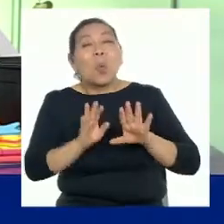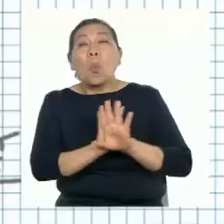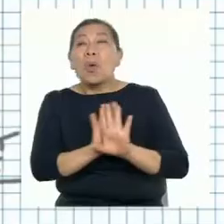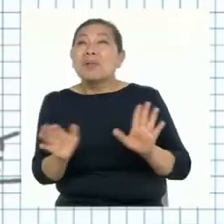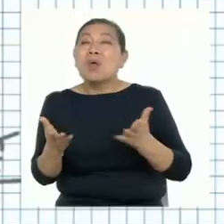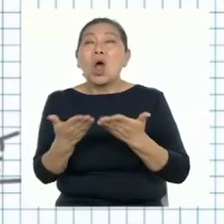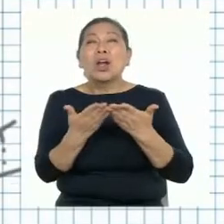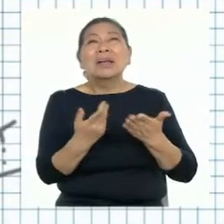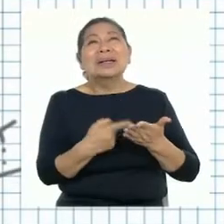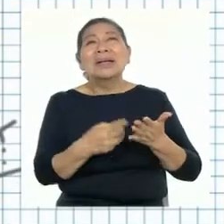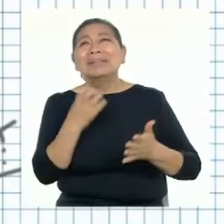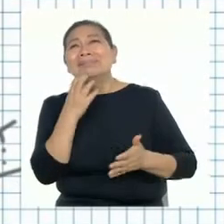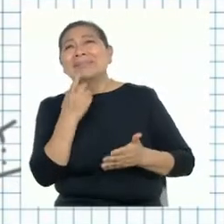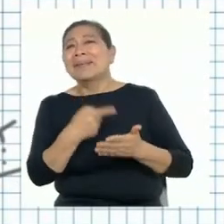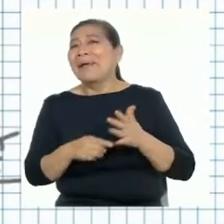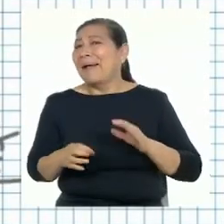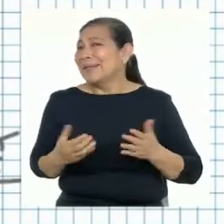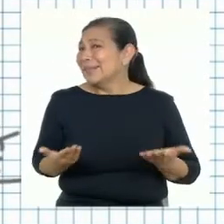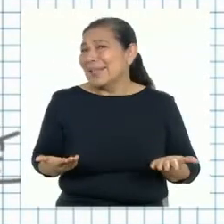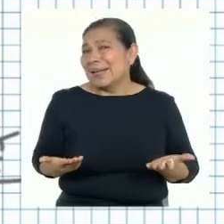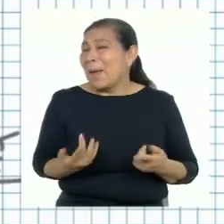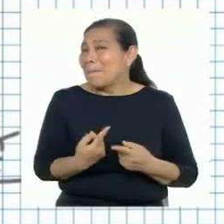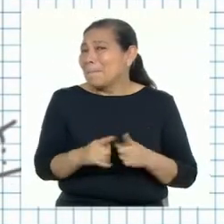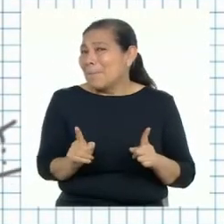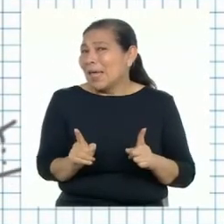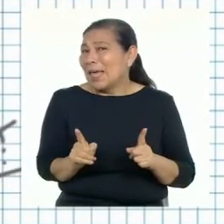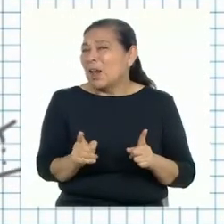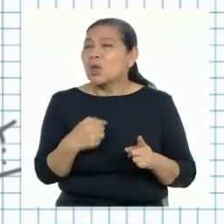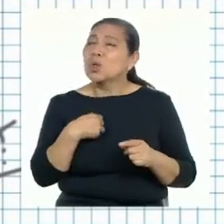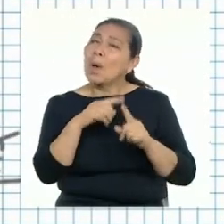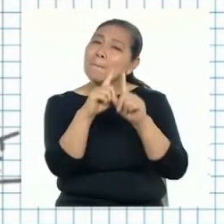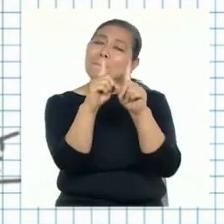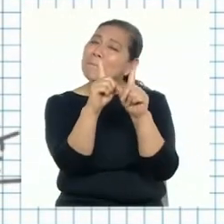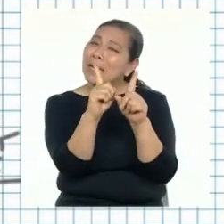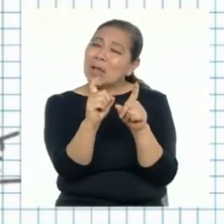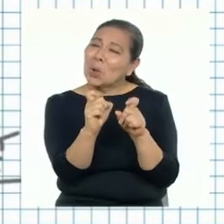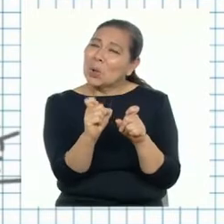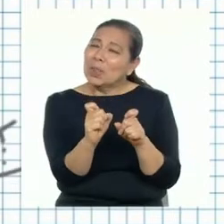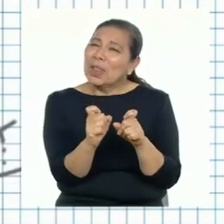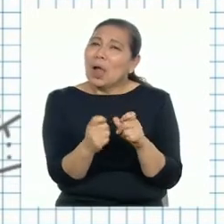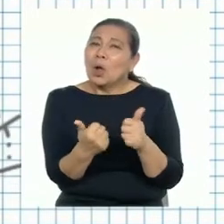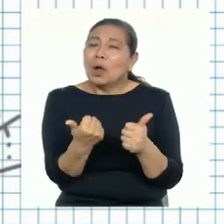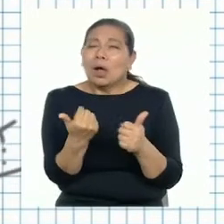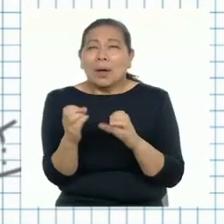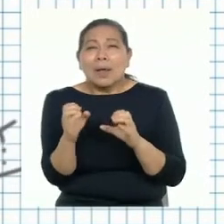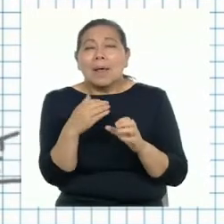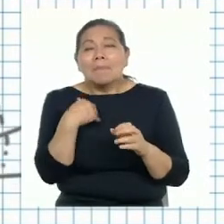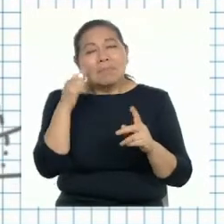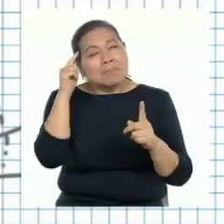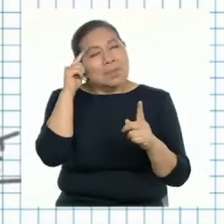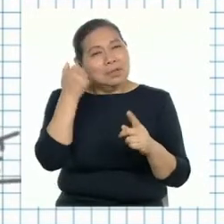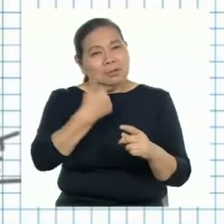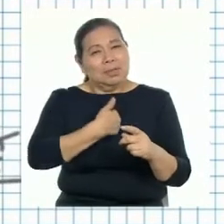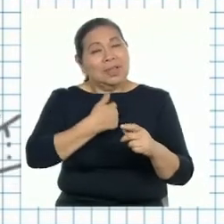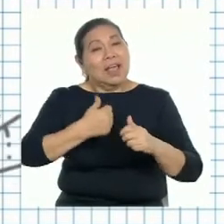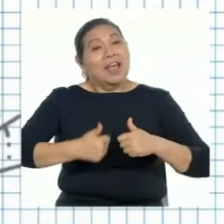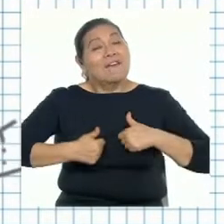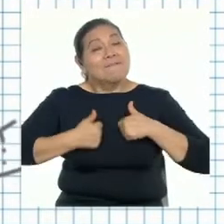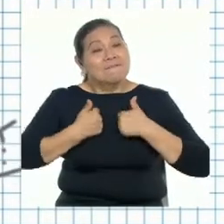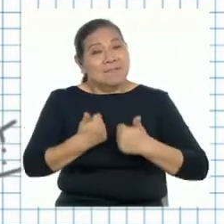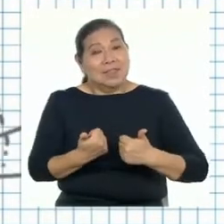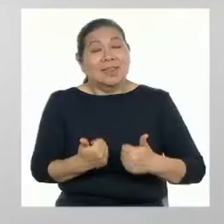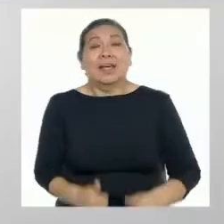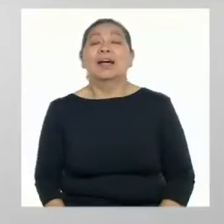colegio. Por supuesto que sí, pero haciéndonos las siguientes preguntas, podemos comenzar a construir nuestra visión propia de vida que